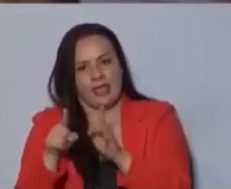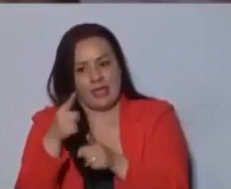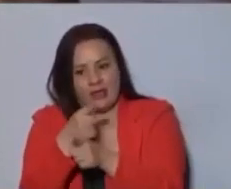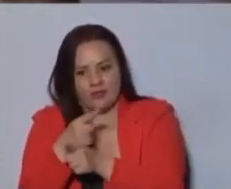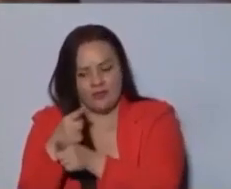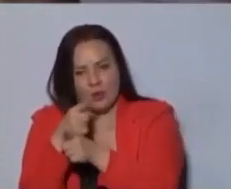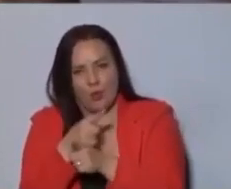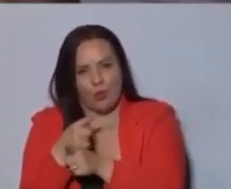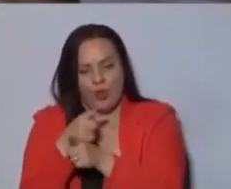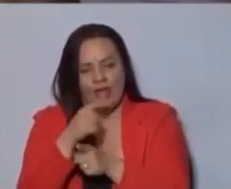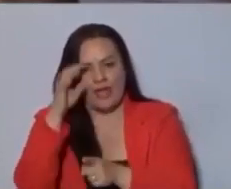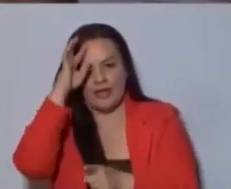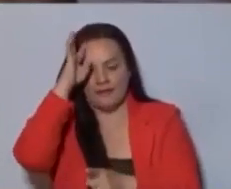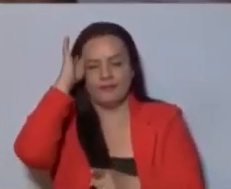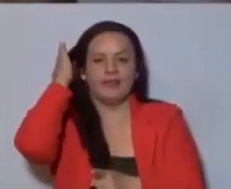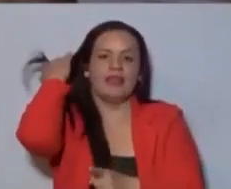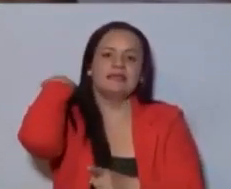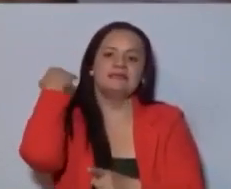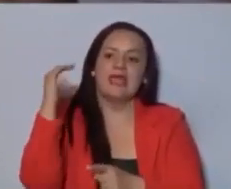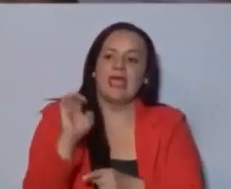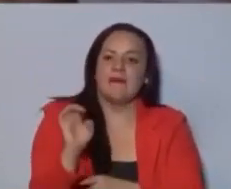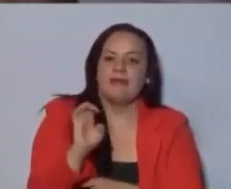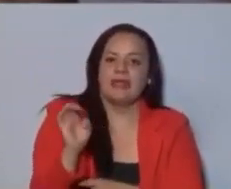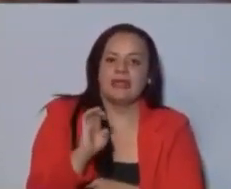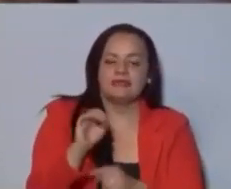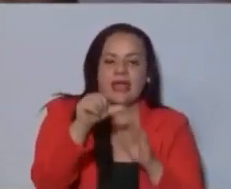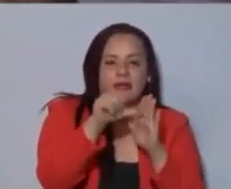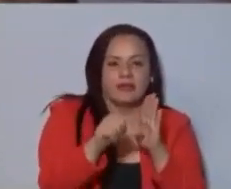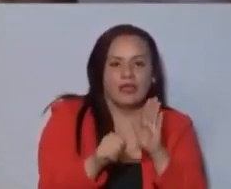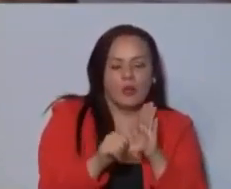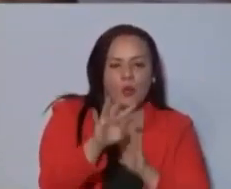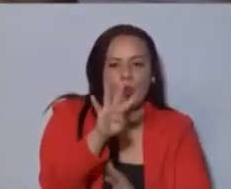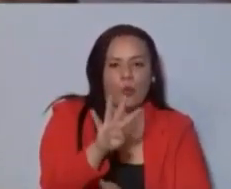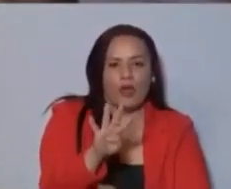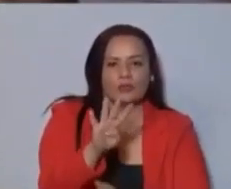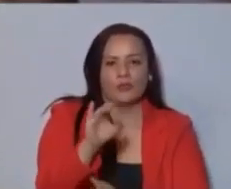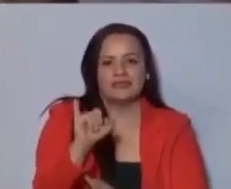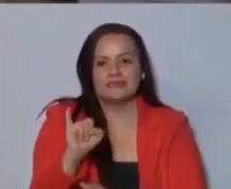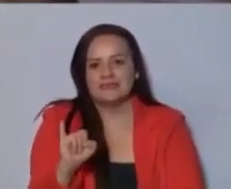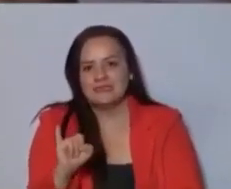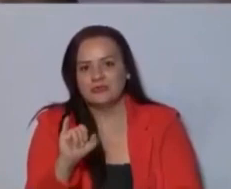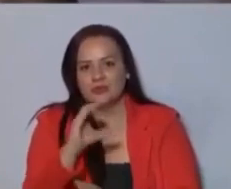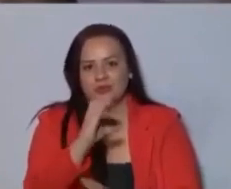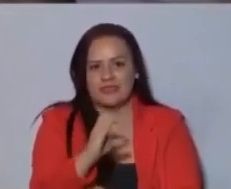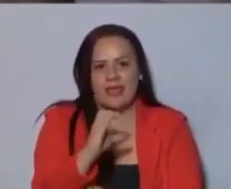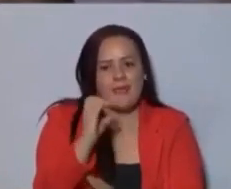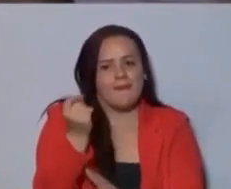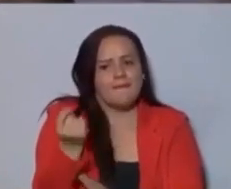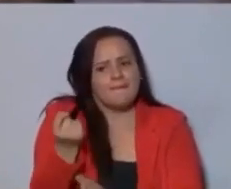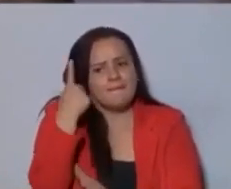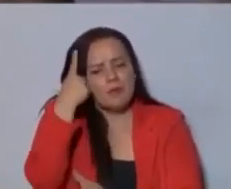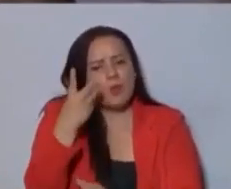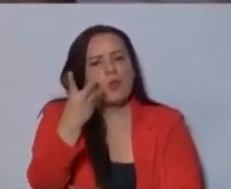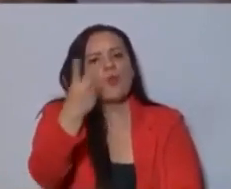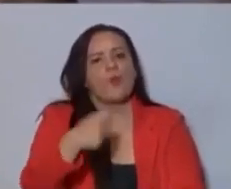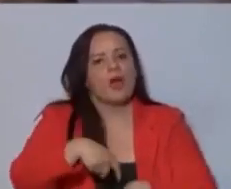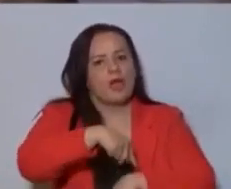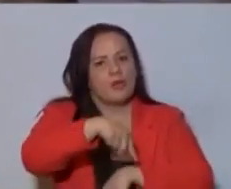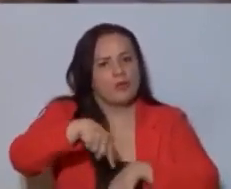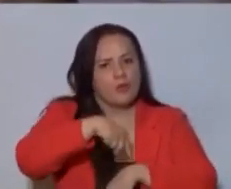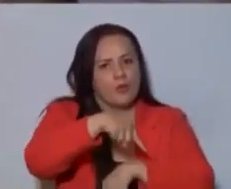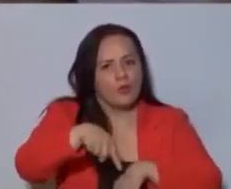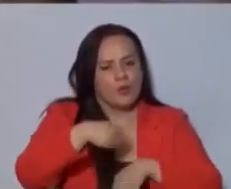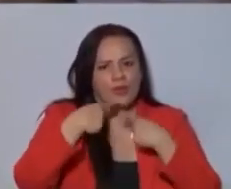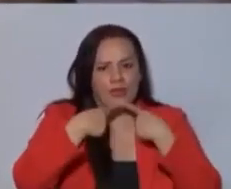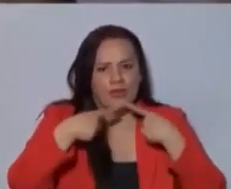las emergencias, artículo 4, inciso C, para entender cuánto dura un decreto de emergencia. Y el